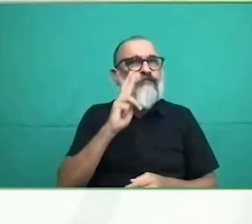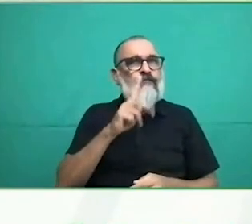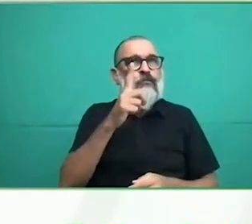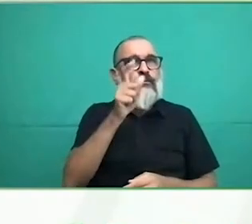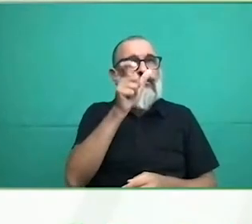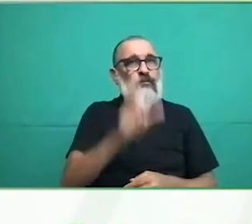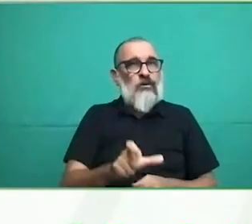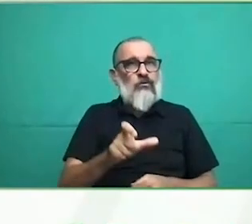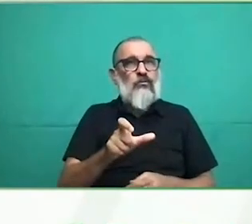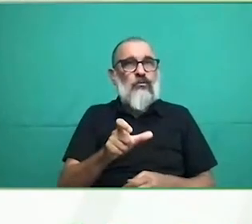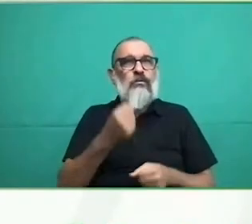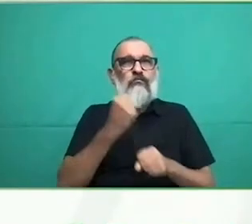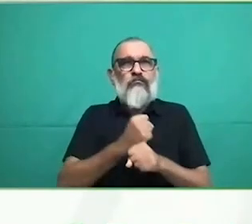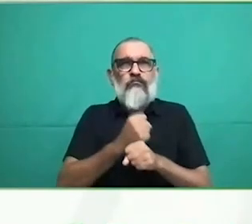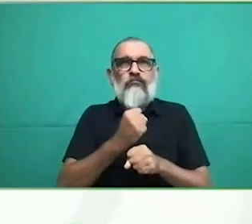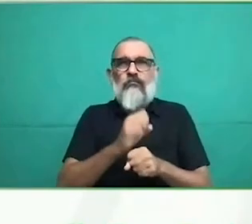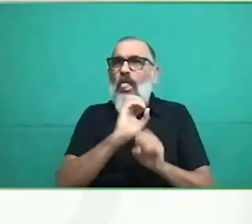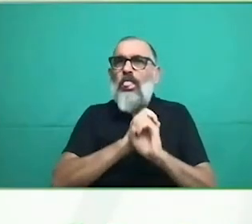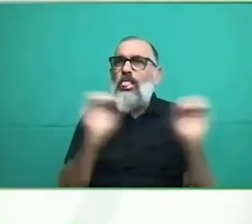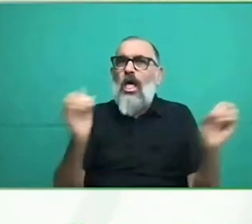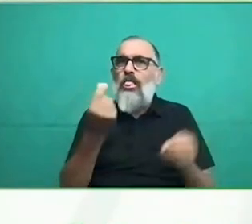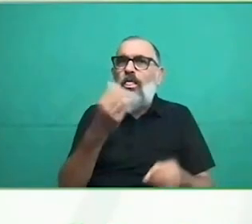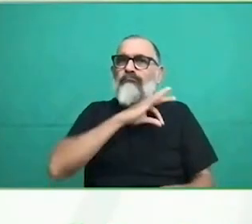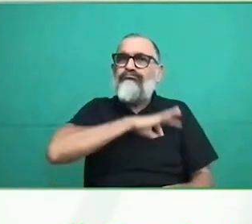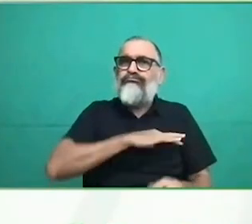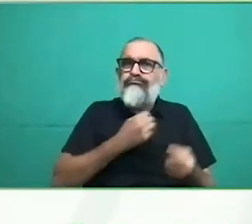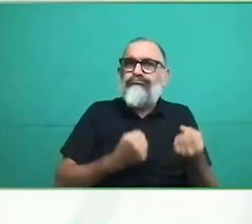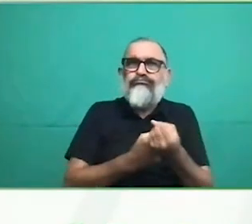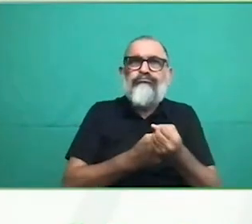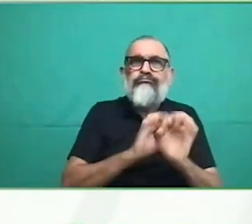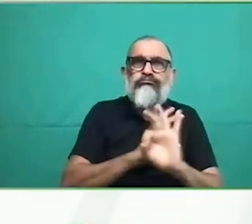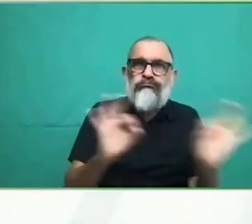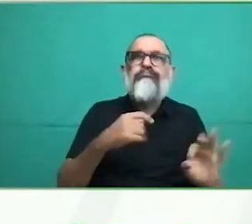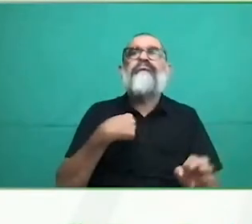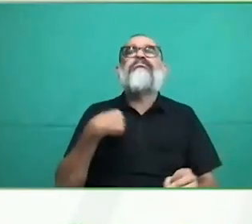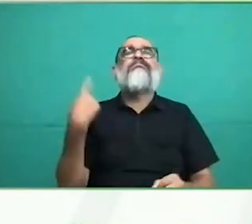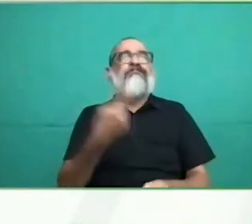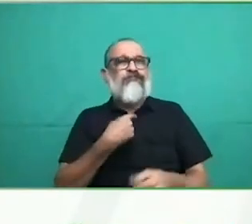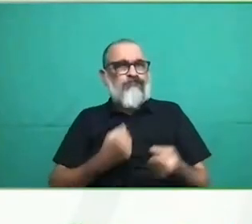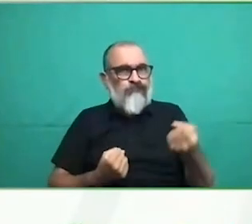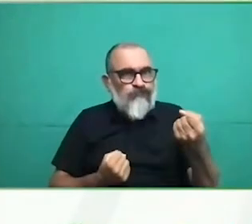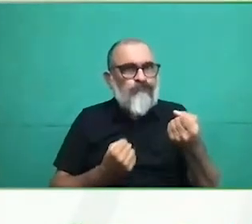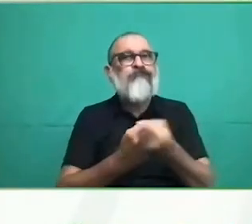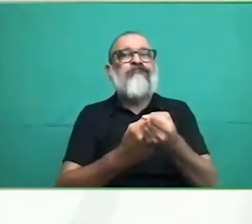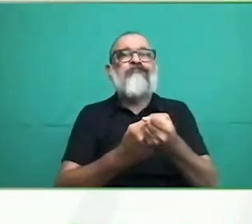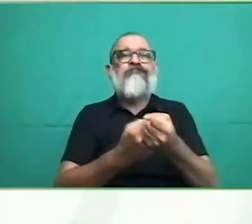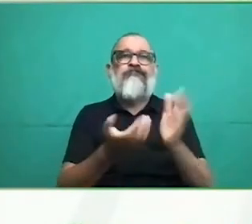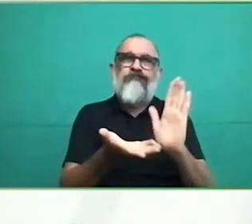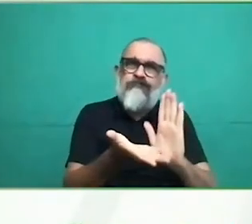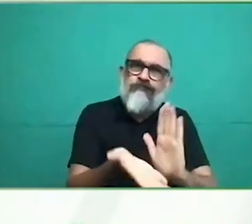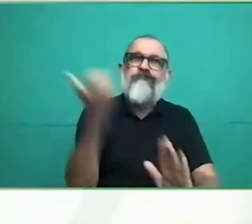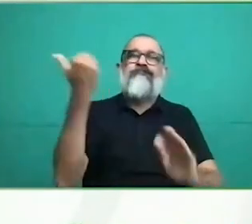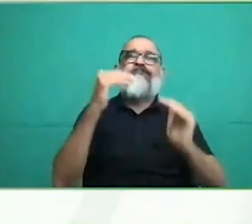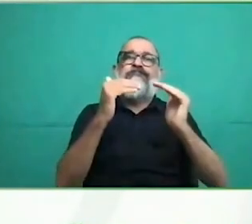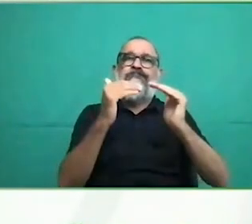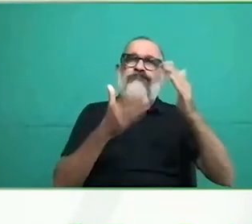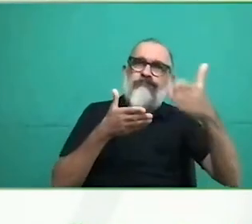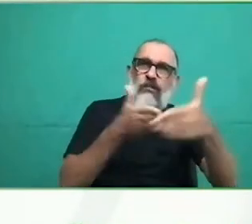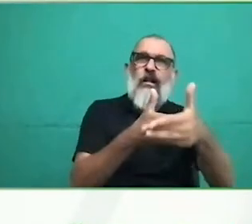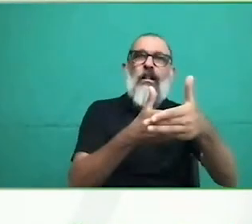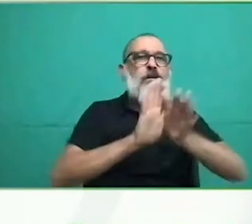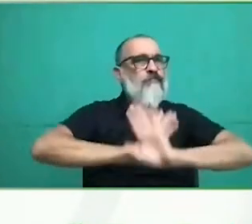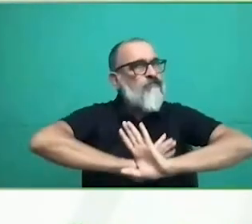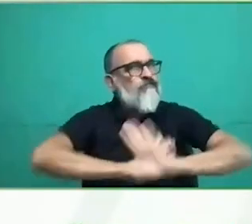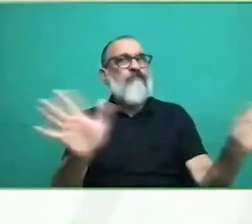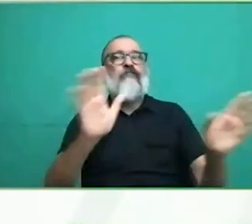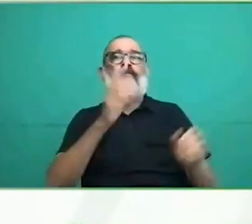nuevos, esto quiere decir más de tres casos y medio por semana, con un vínculo jurídico de apoyo. Hoy este apoyo,